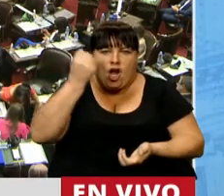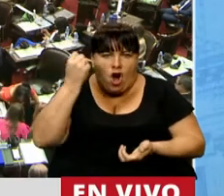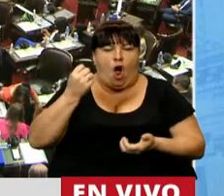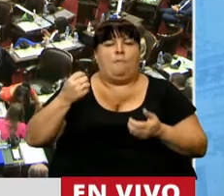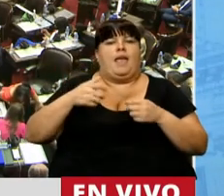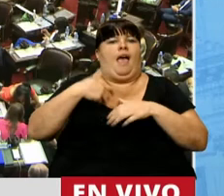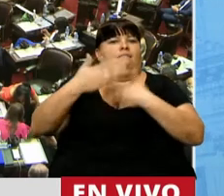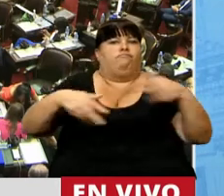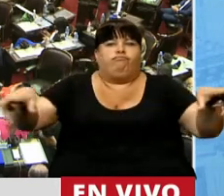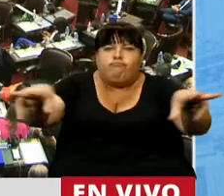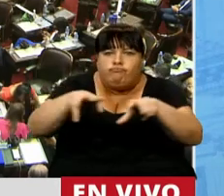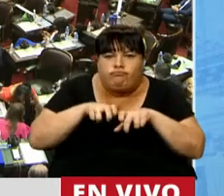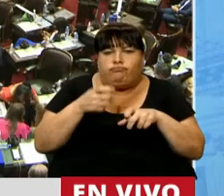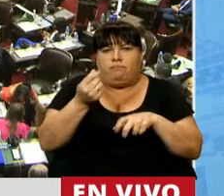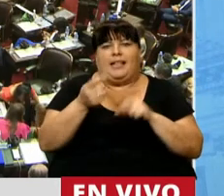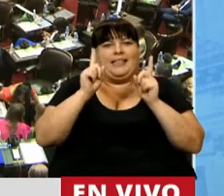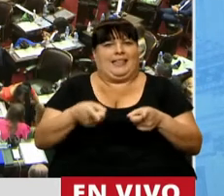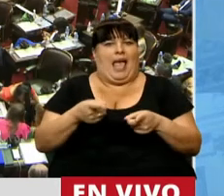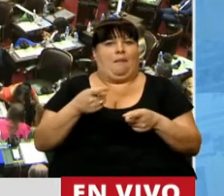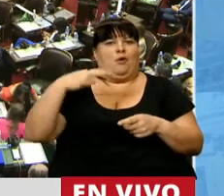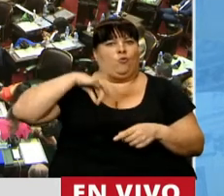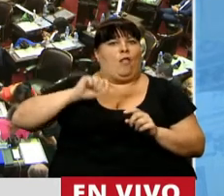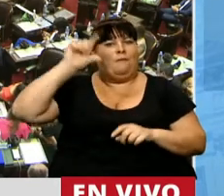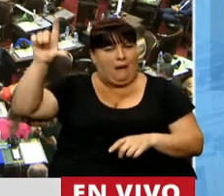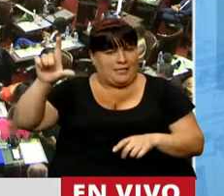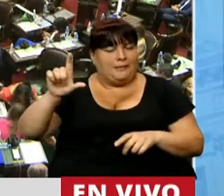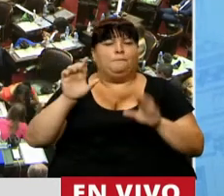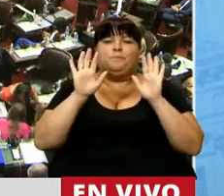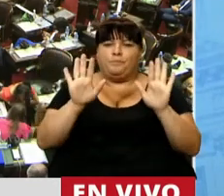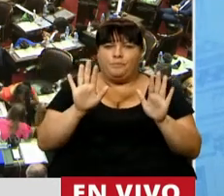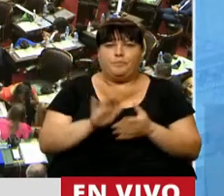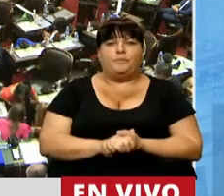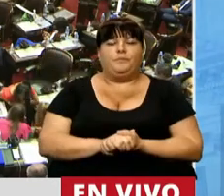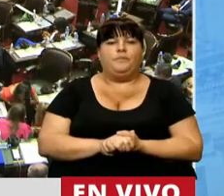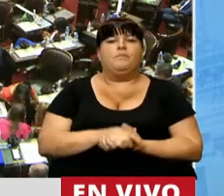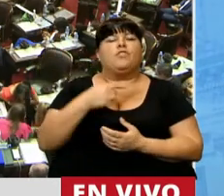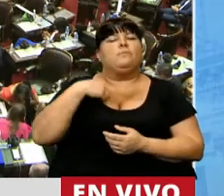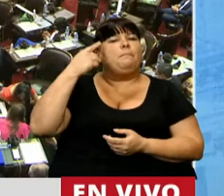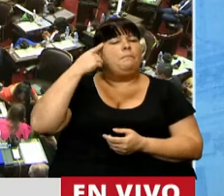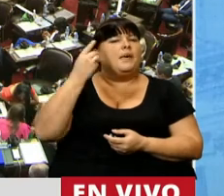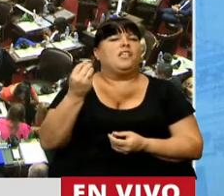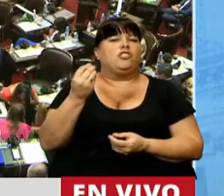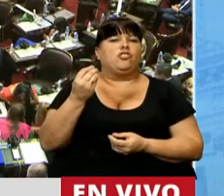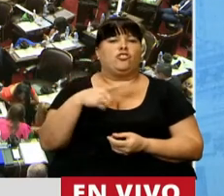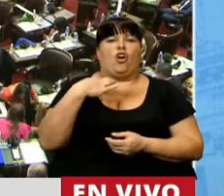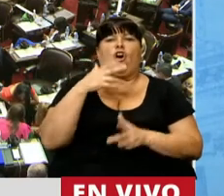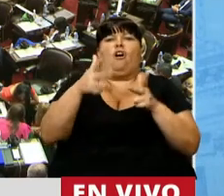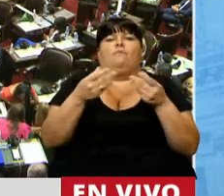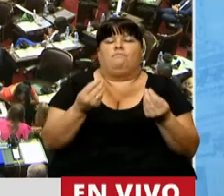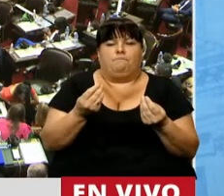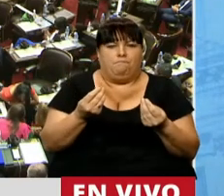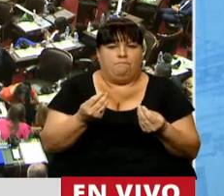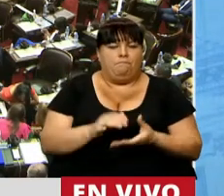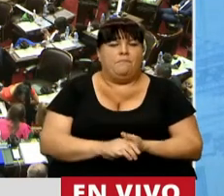el crecimiento de la recaudación y el crecimiento de los salarios. Pero mire, ¿qué creo que es lo que tenemos que decir?